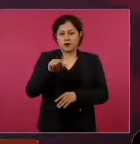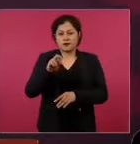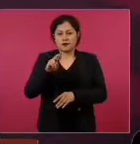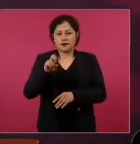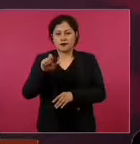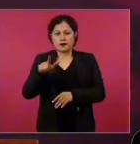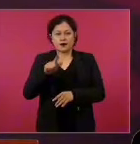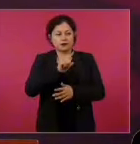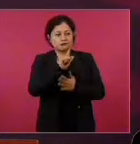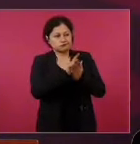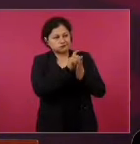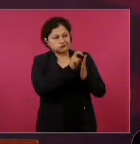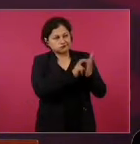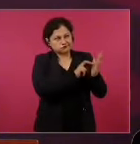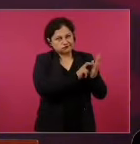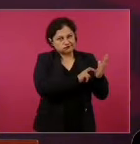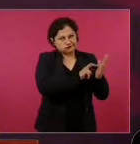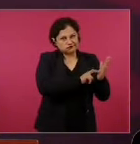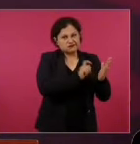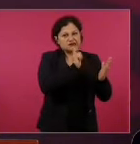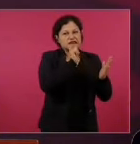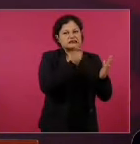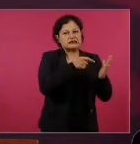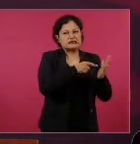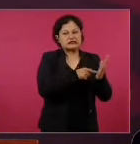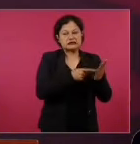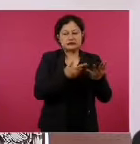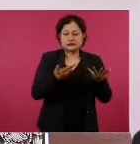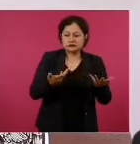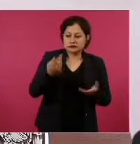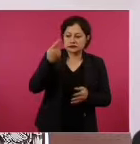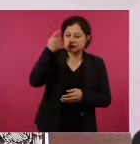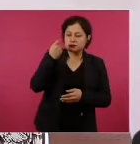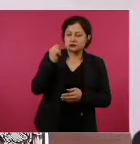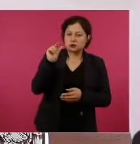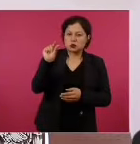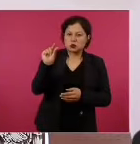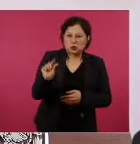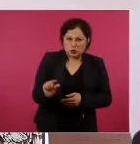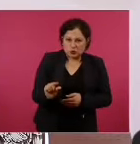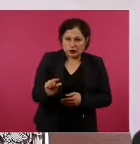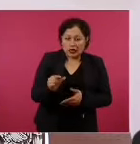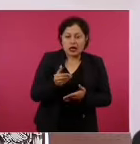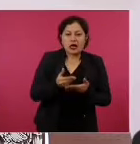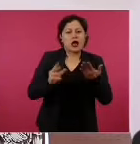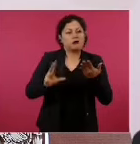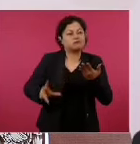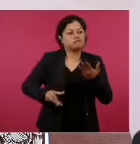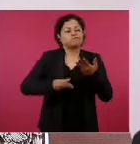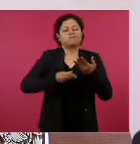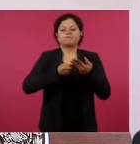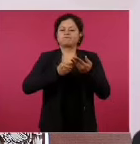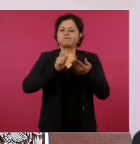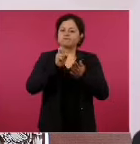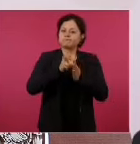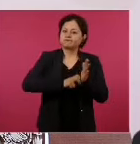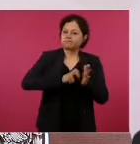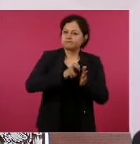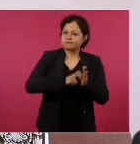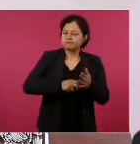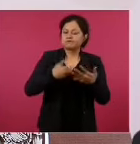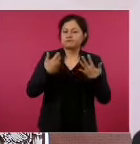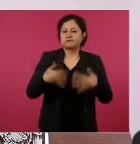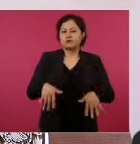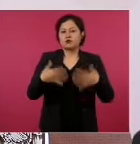llevaron a pensiones muy bajas en nuestro país. Agradecer muchísimo para que esto pudiera ser